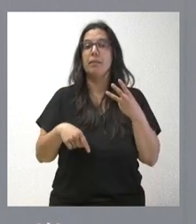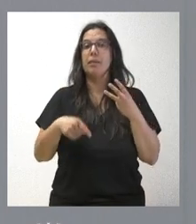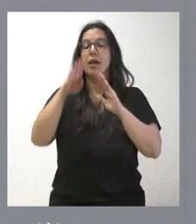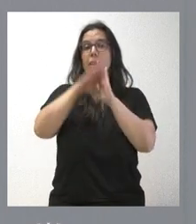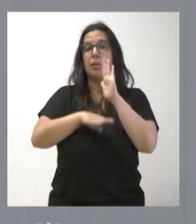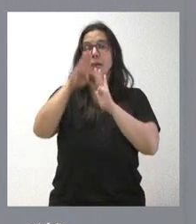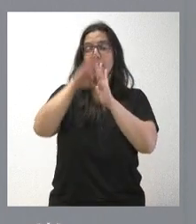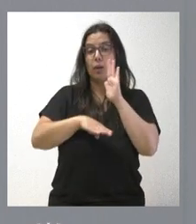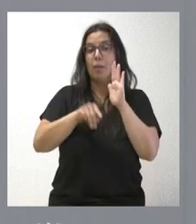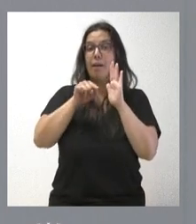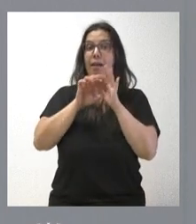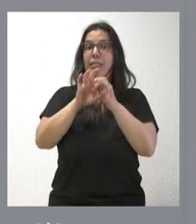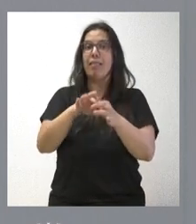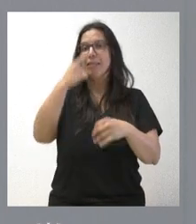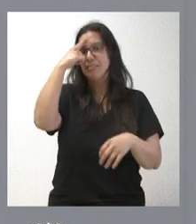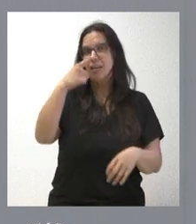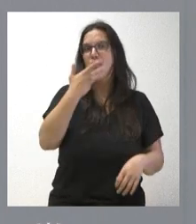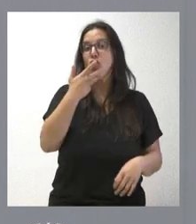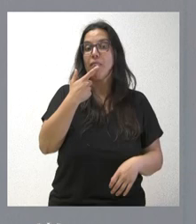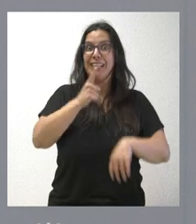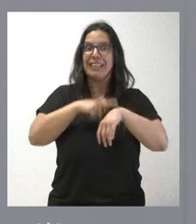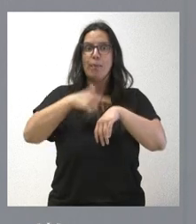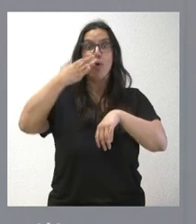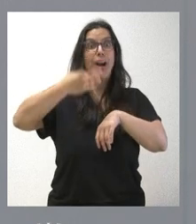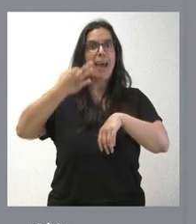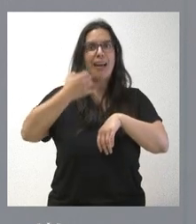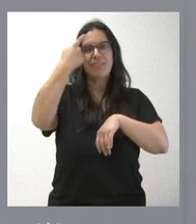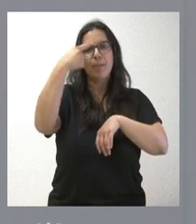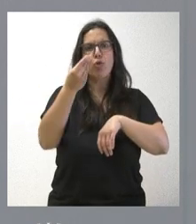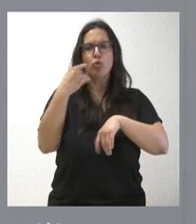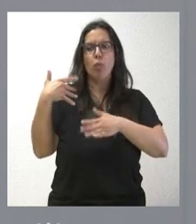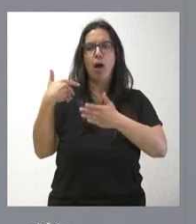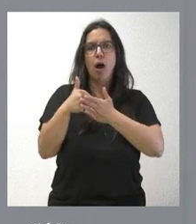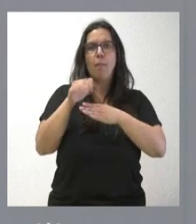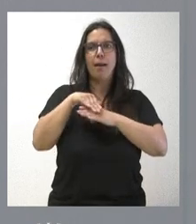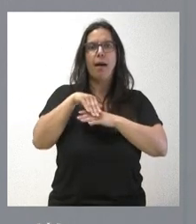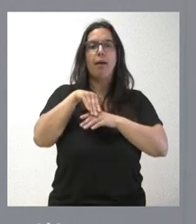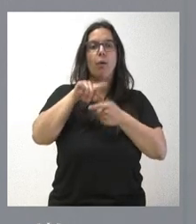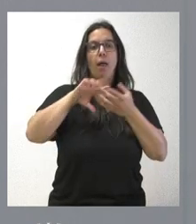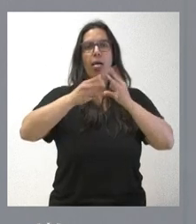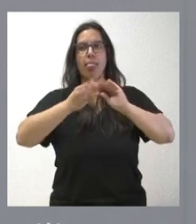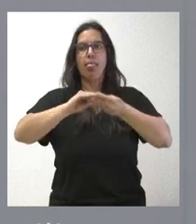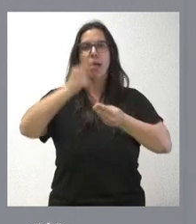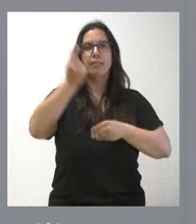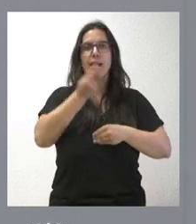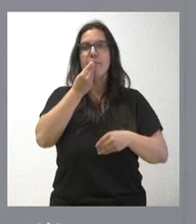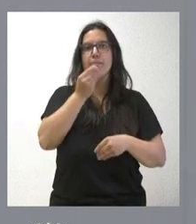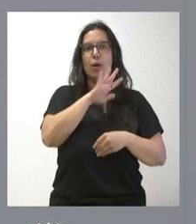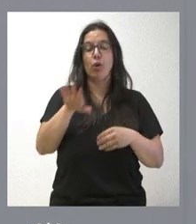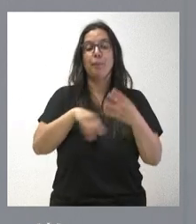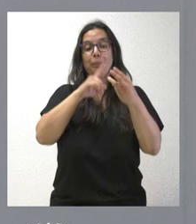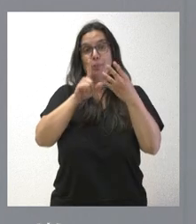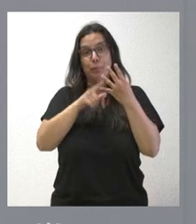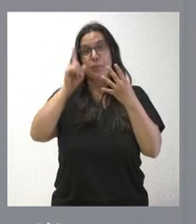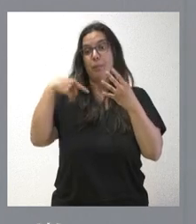OPTE, que nos permite conocer en tiempo real el consumo y, por tanto, disponer de las mejores tarifas para cada ocasión. Y, por último, el acuerdo marco